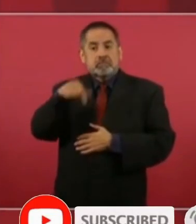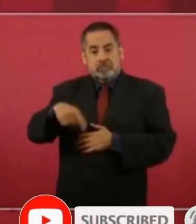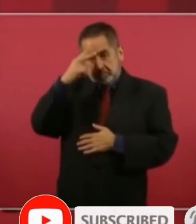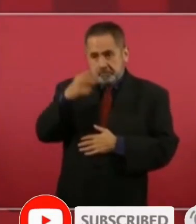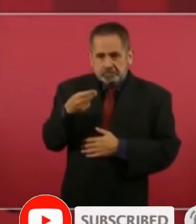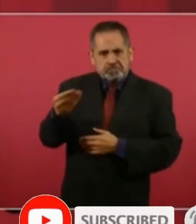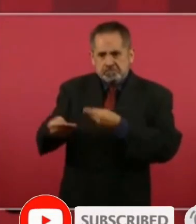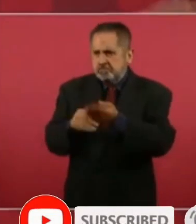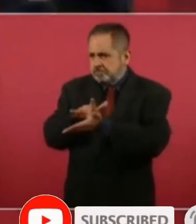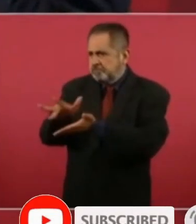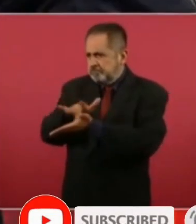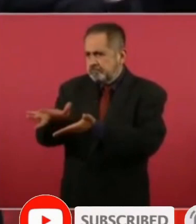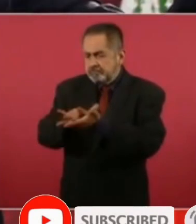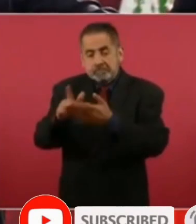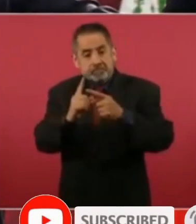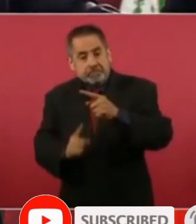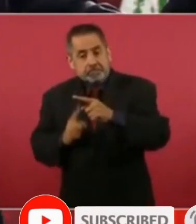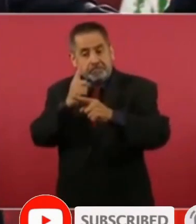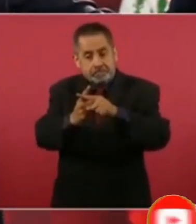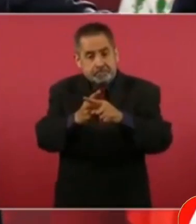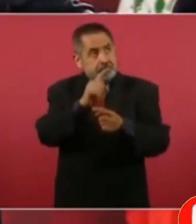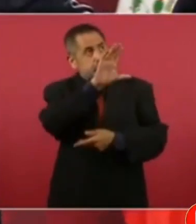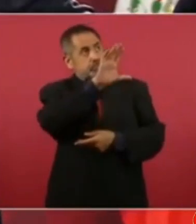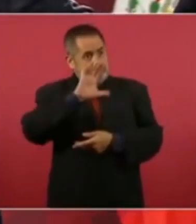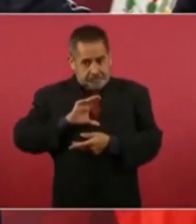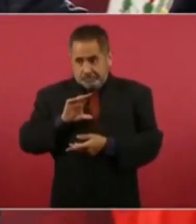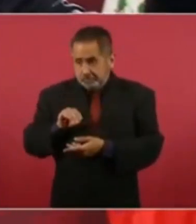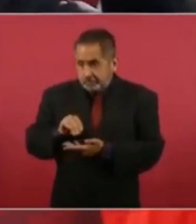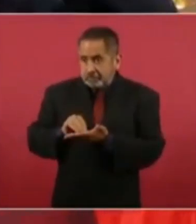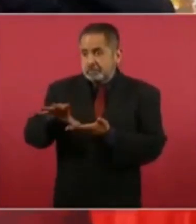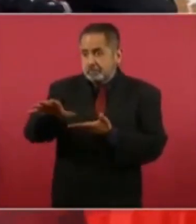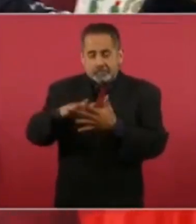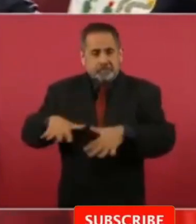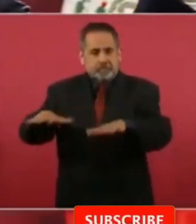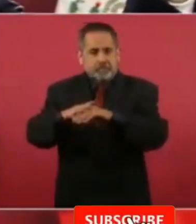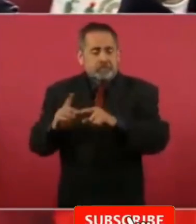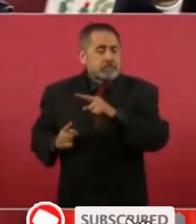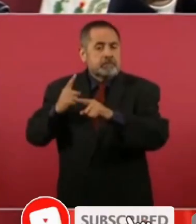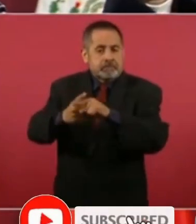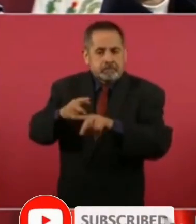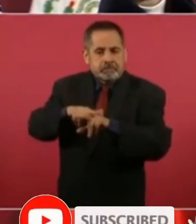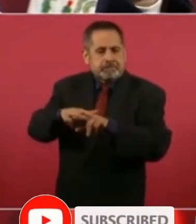México. Más el tren Maya